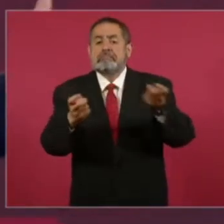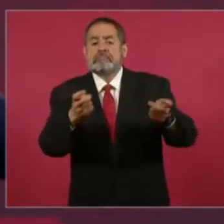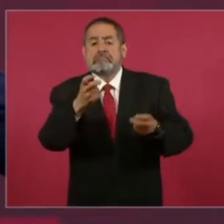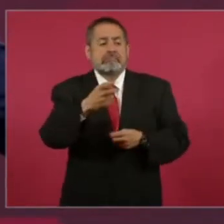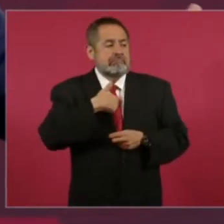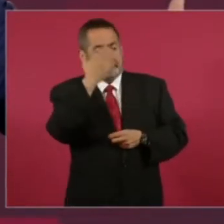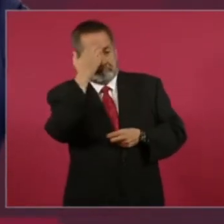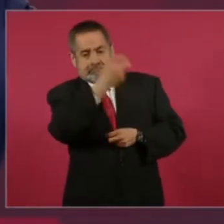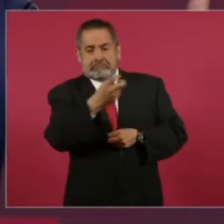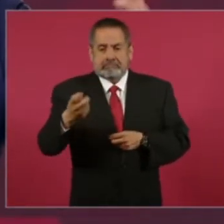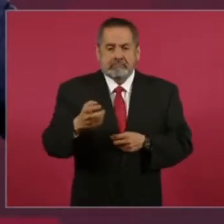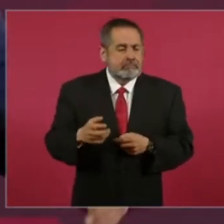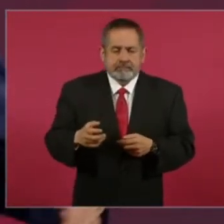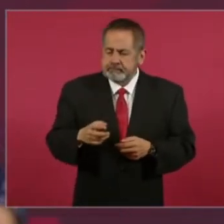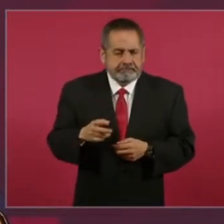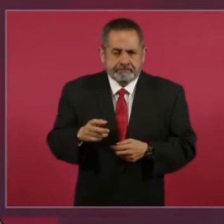conoces